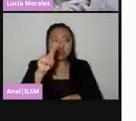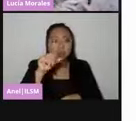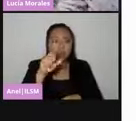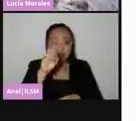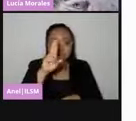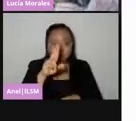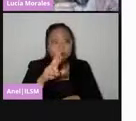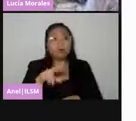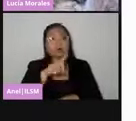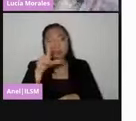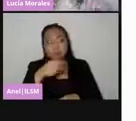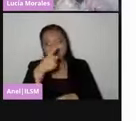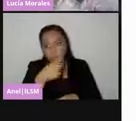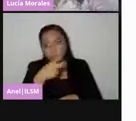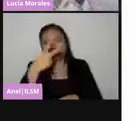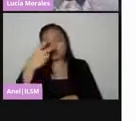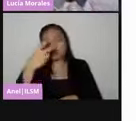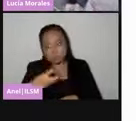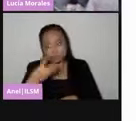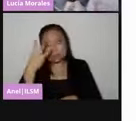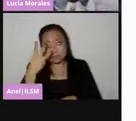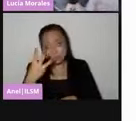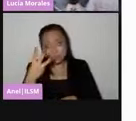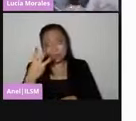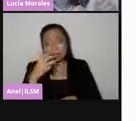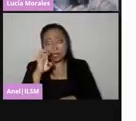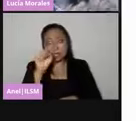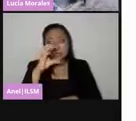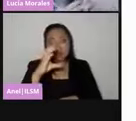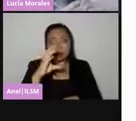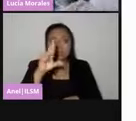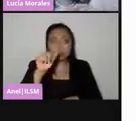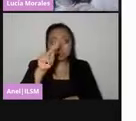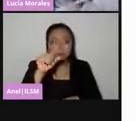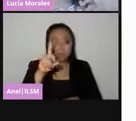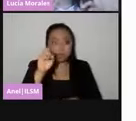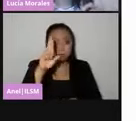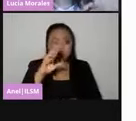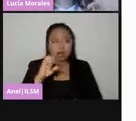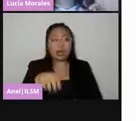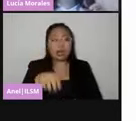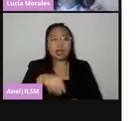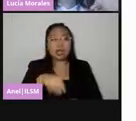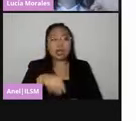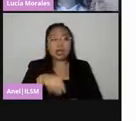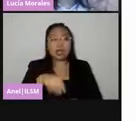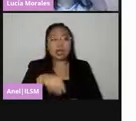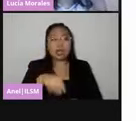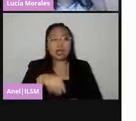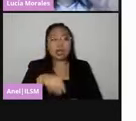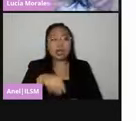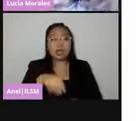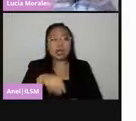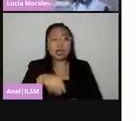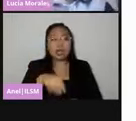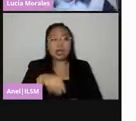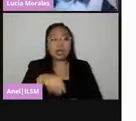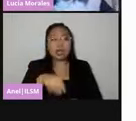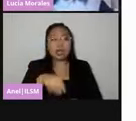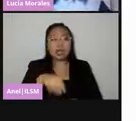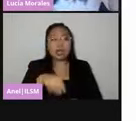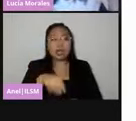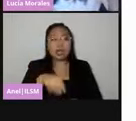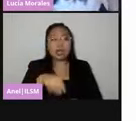escrutadora, escrutador, tercer escrutadora o escrutador, y tres personas suplentes generales. Entonces,